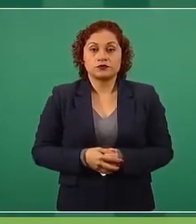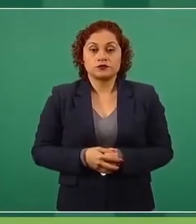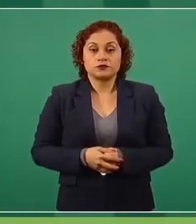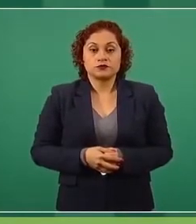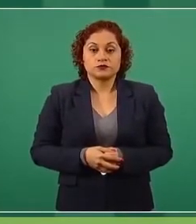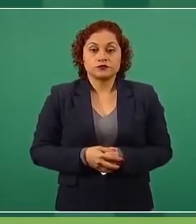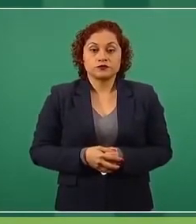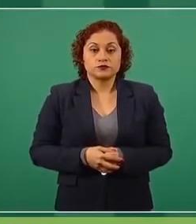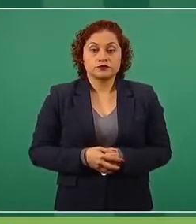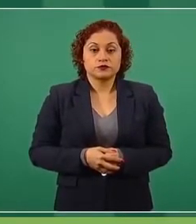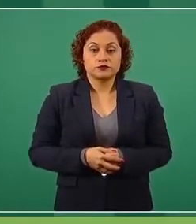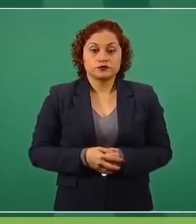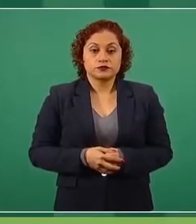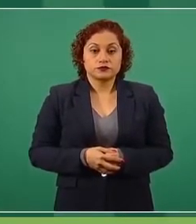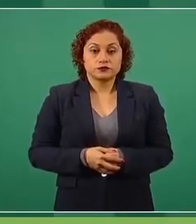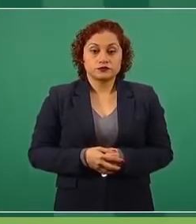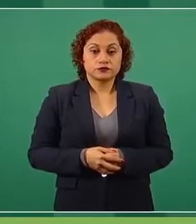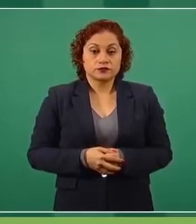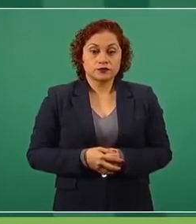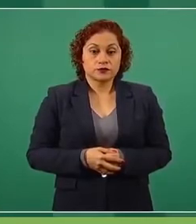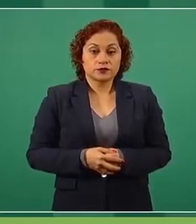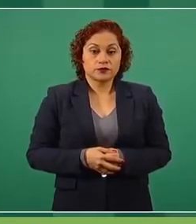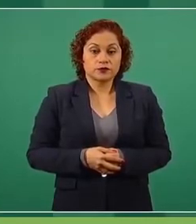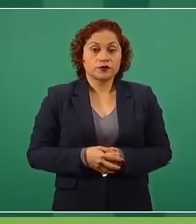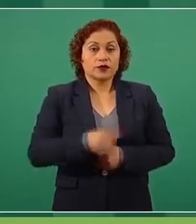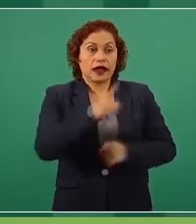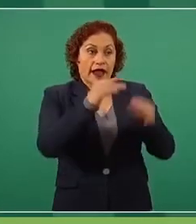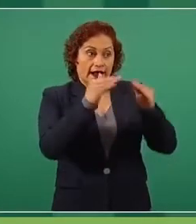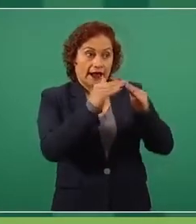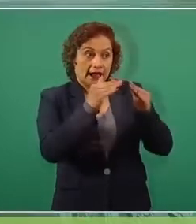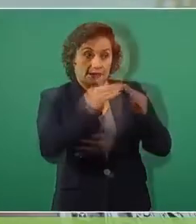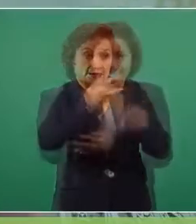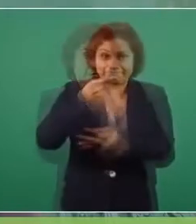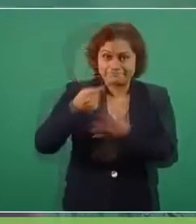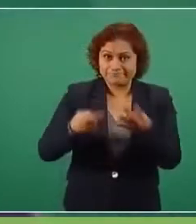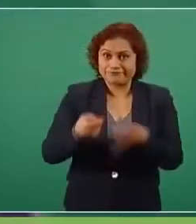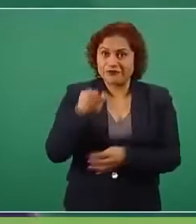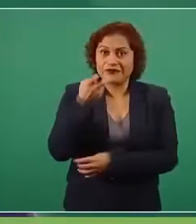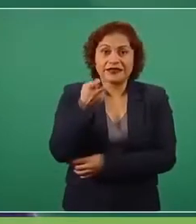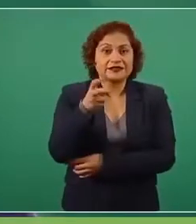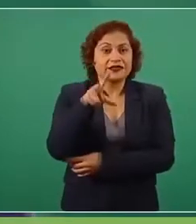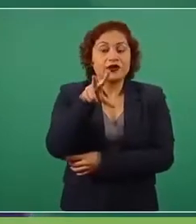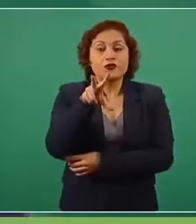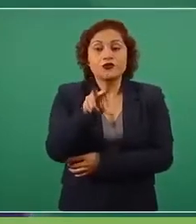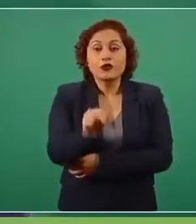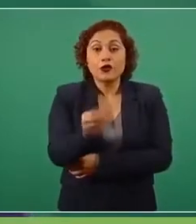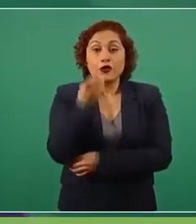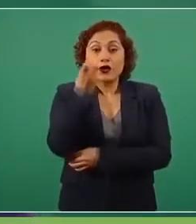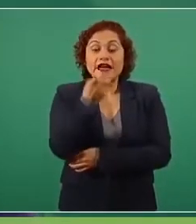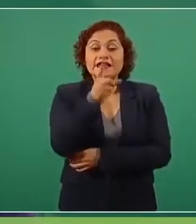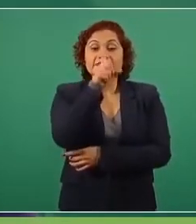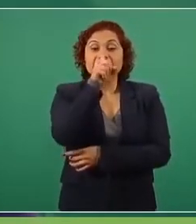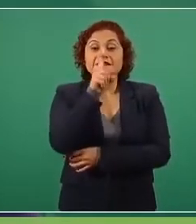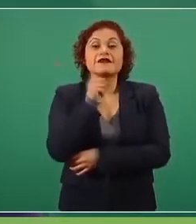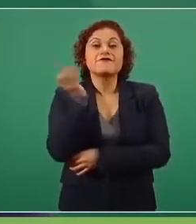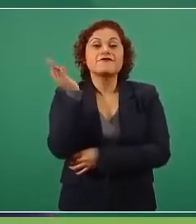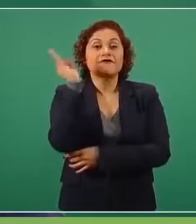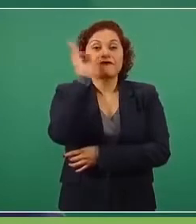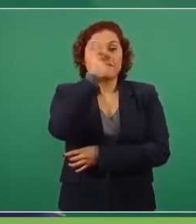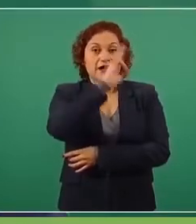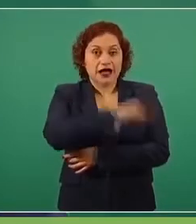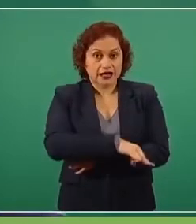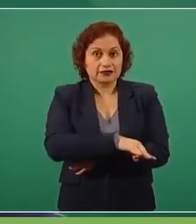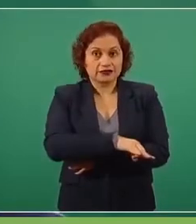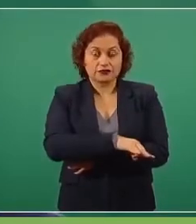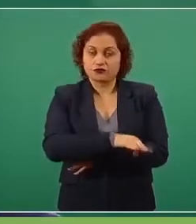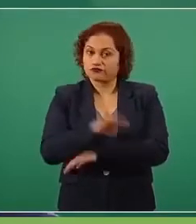una casa particular, no existe nada más que el Plan